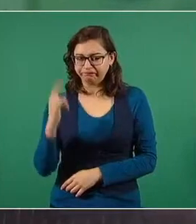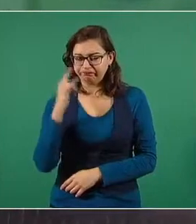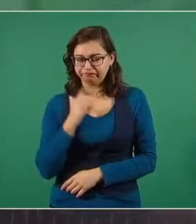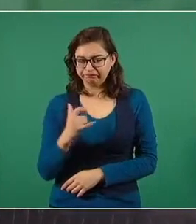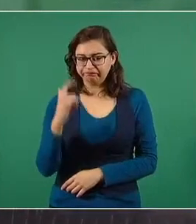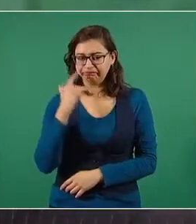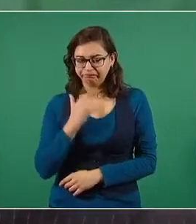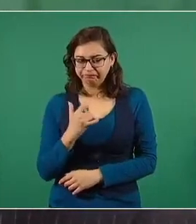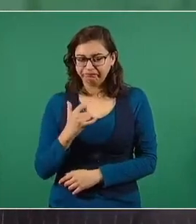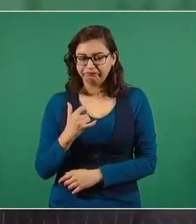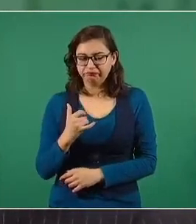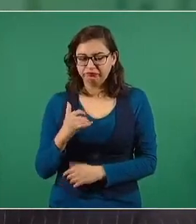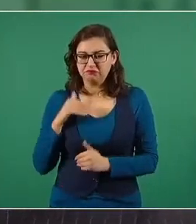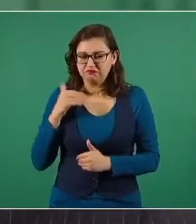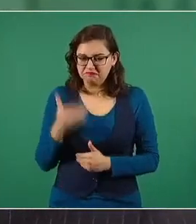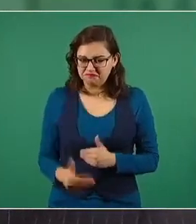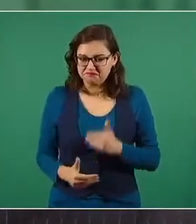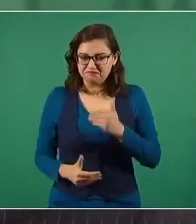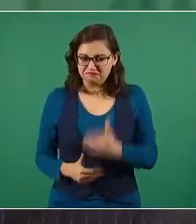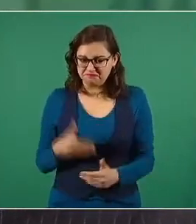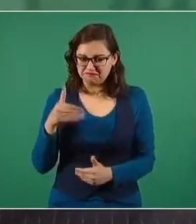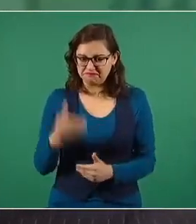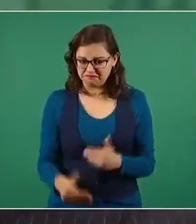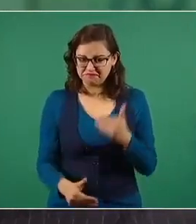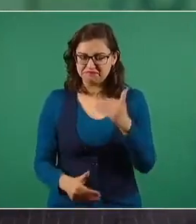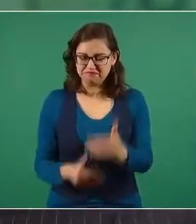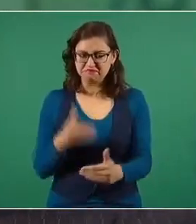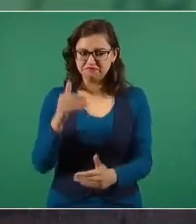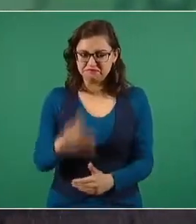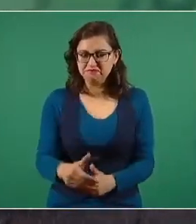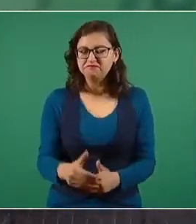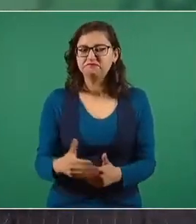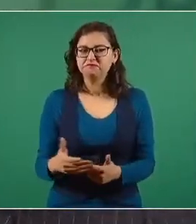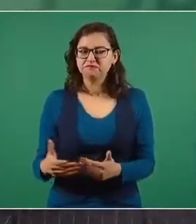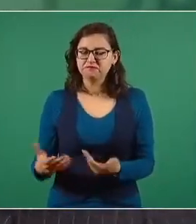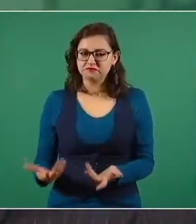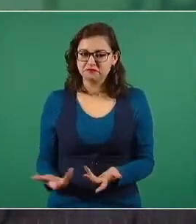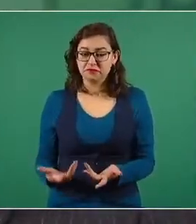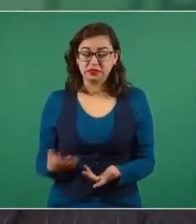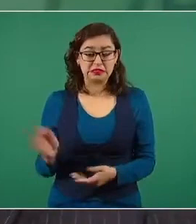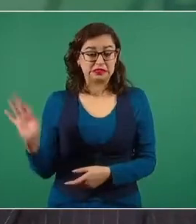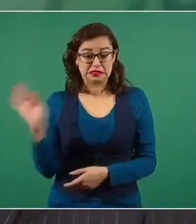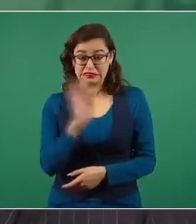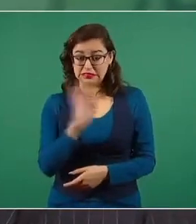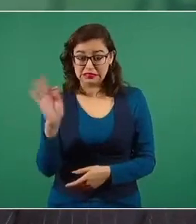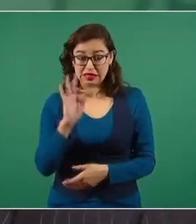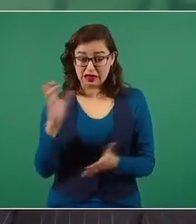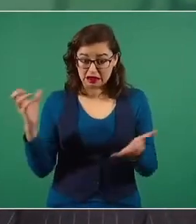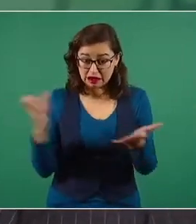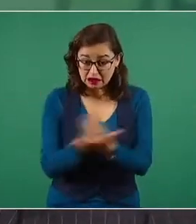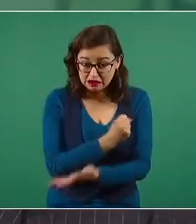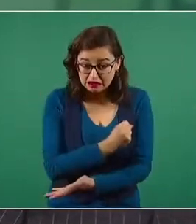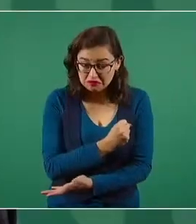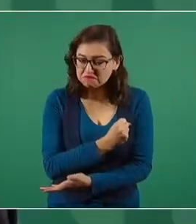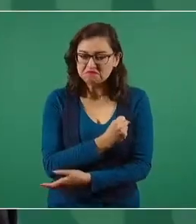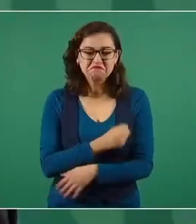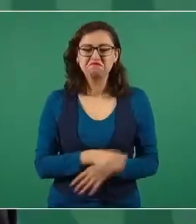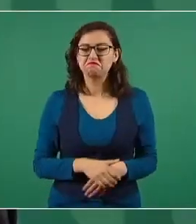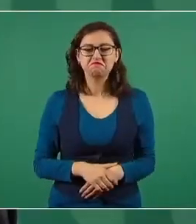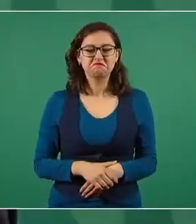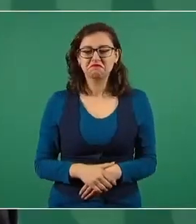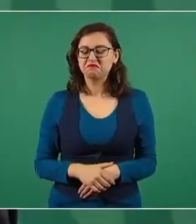un triunfo no es fácil, se requieren muchas fatigas.